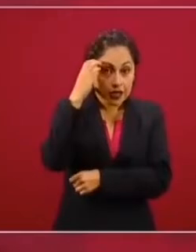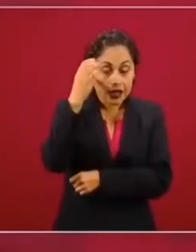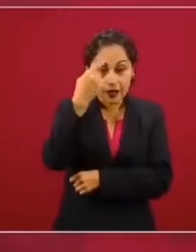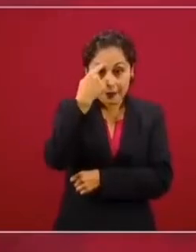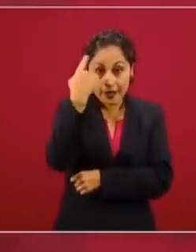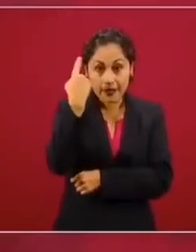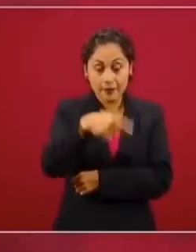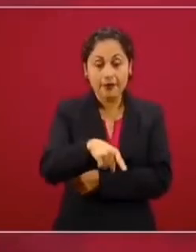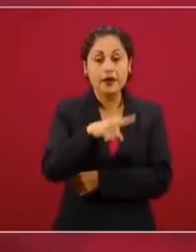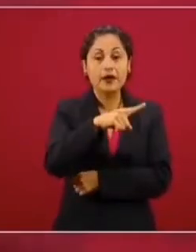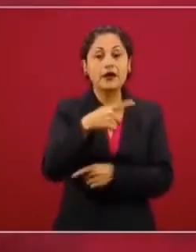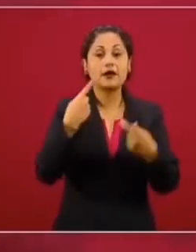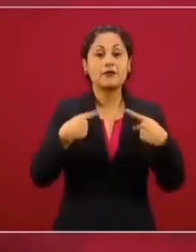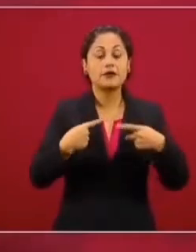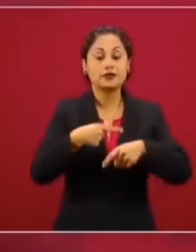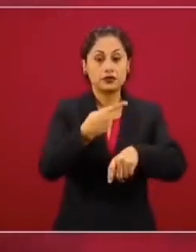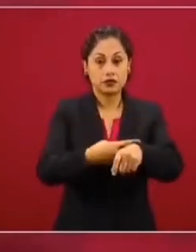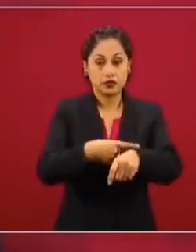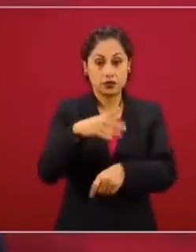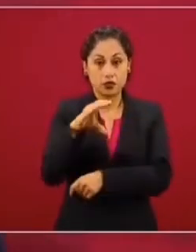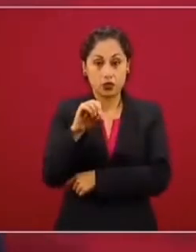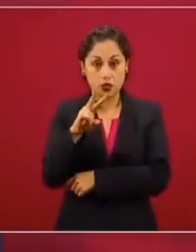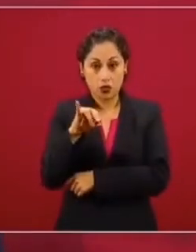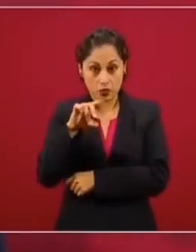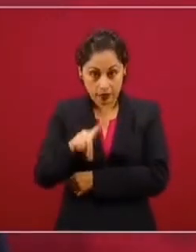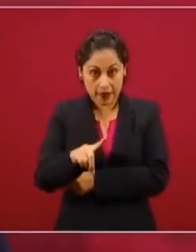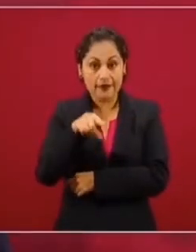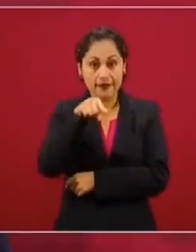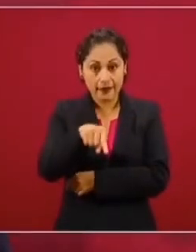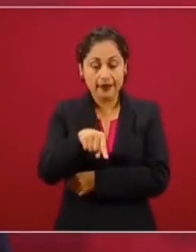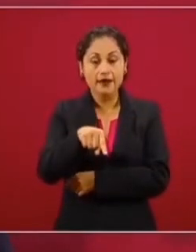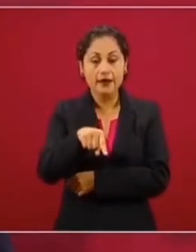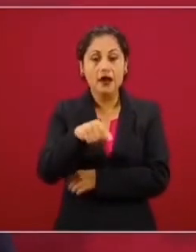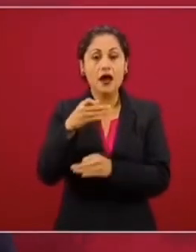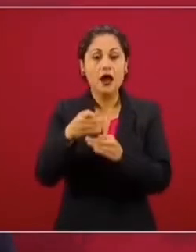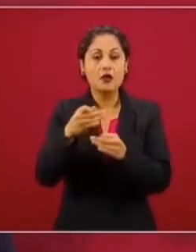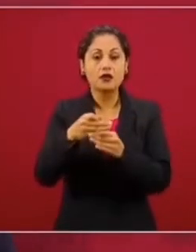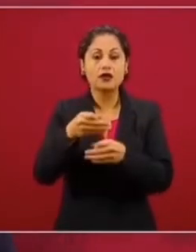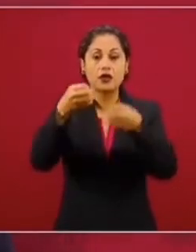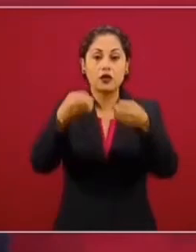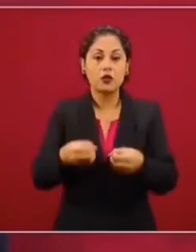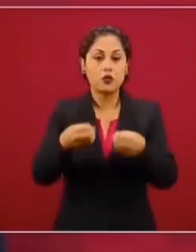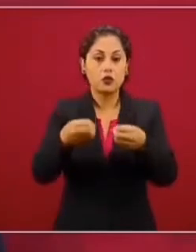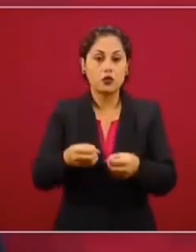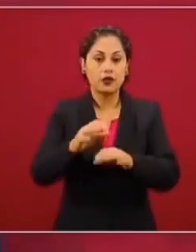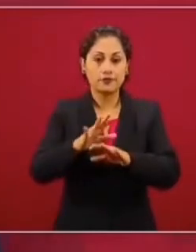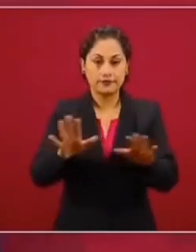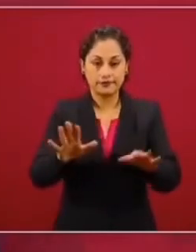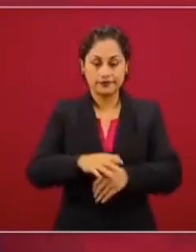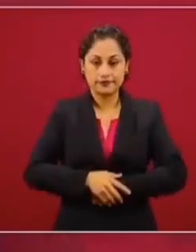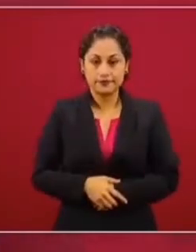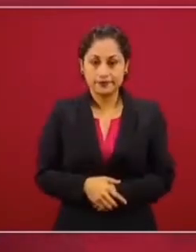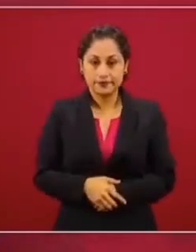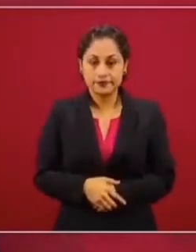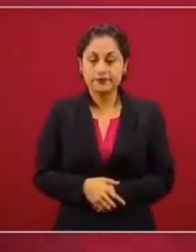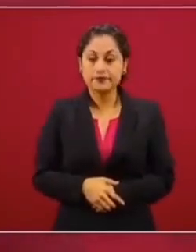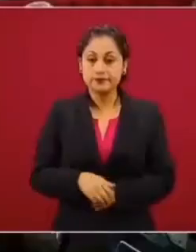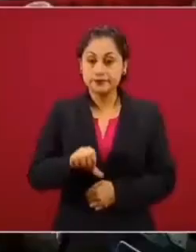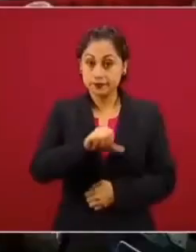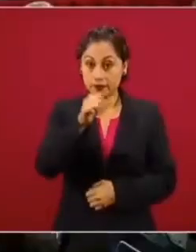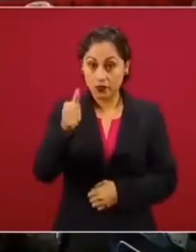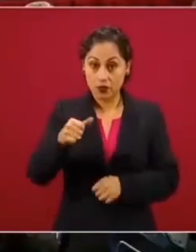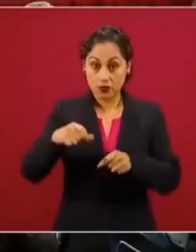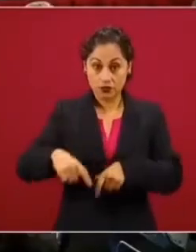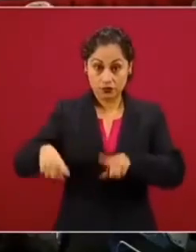para hospitalización COVID, están en este momento ocupadas. Y en las siguientes dos gráficas vemos